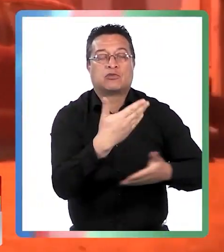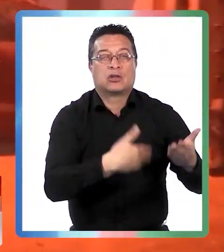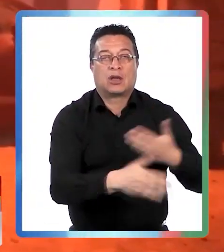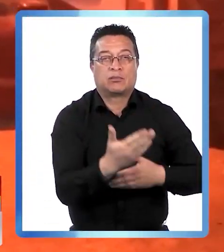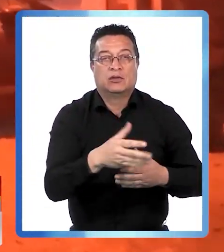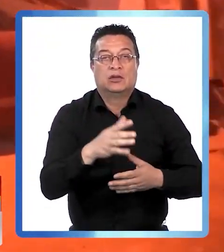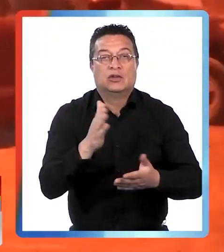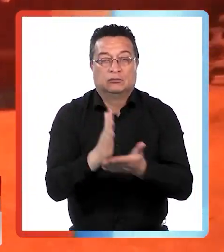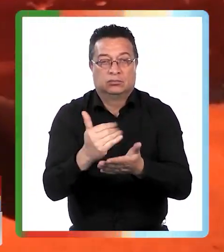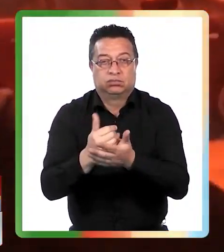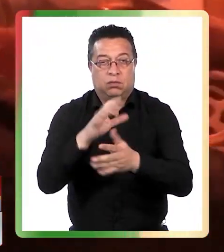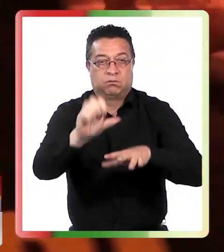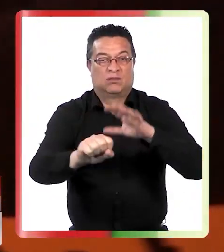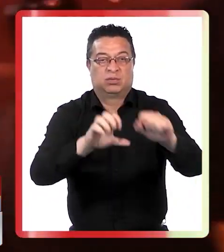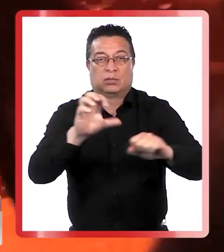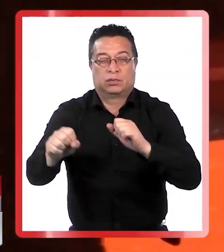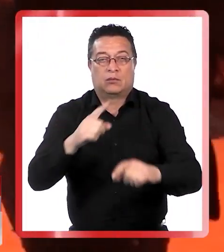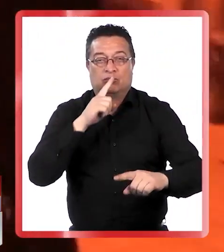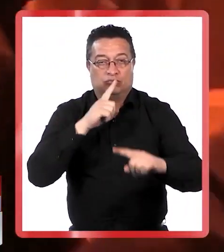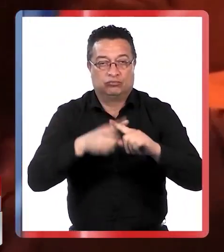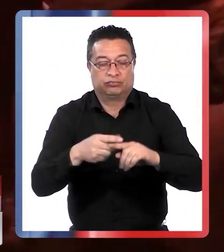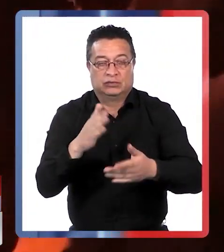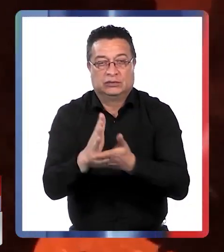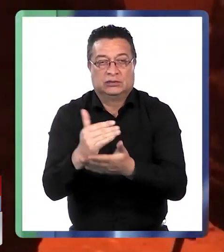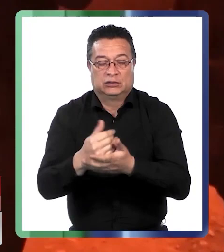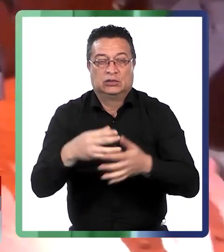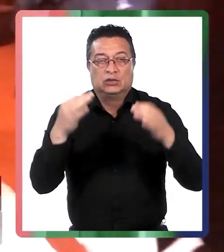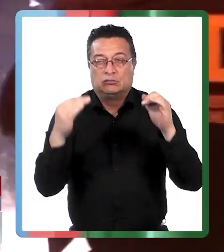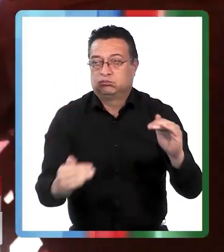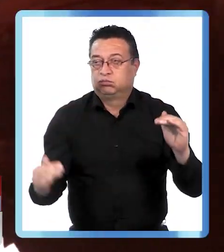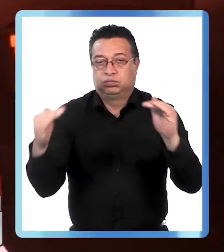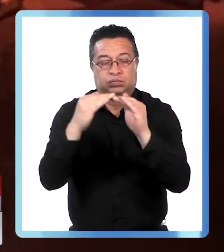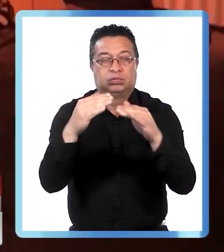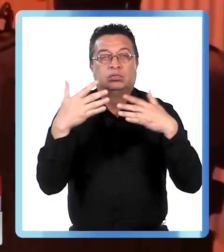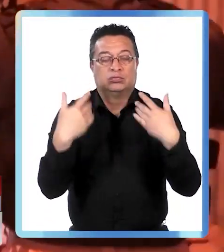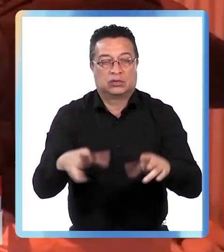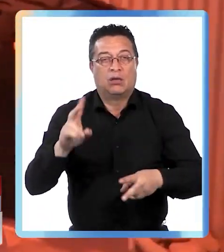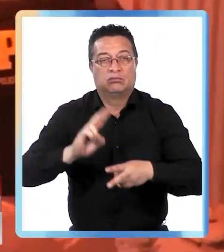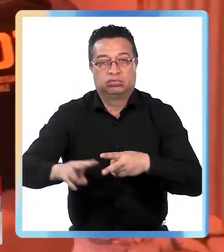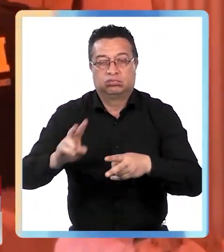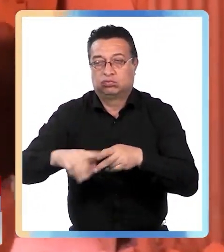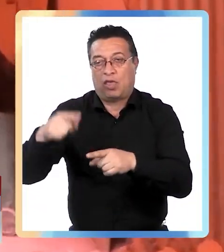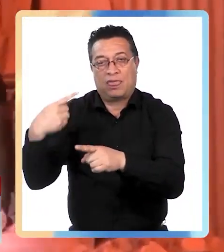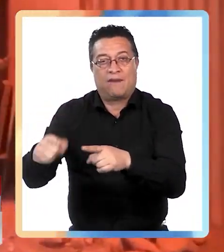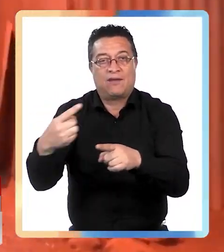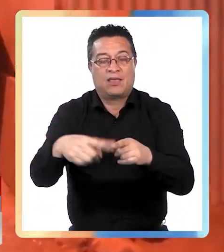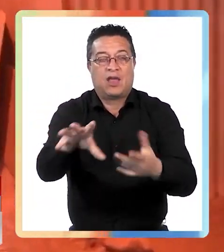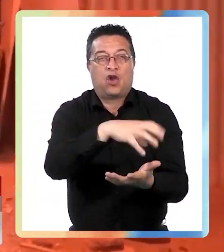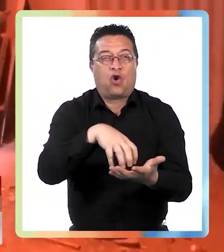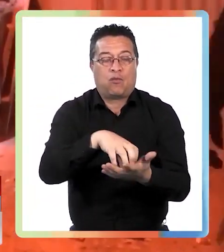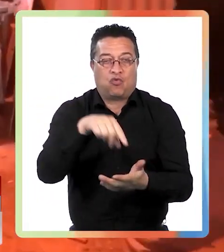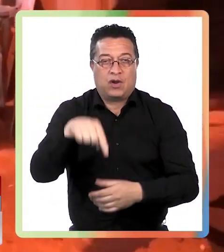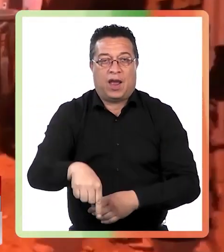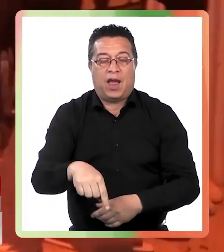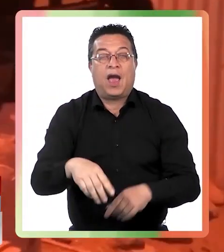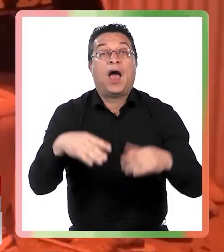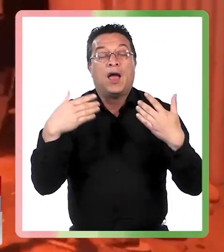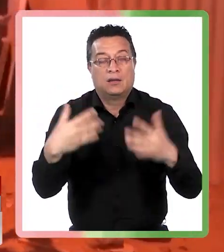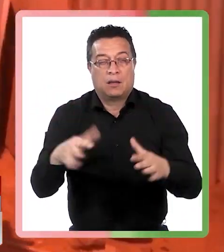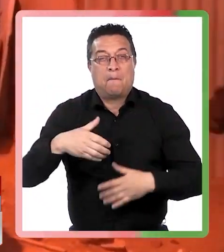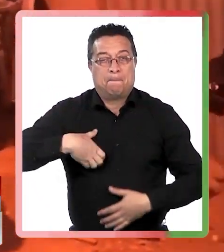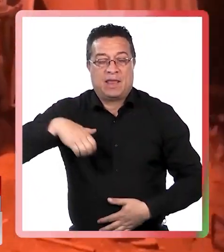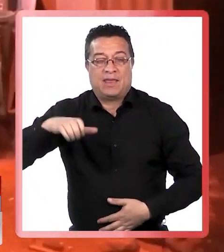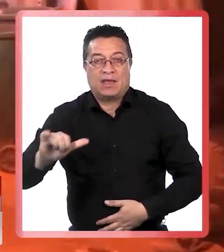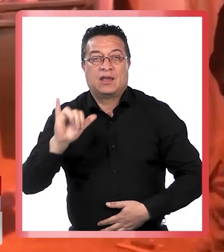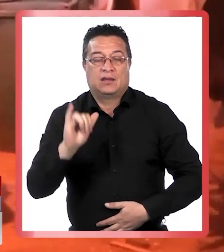Operación Cacerío se denominó el megaoperativo simultáneo realizado en varias comunas de la región por la